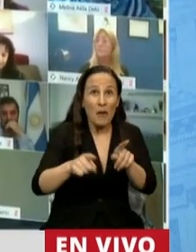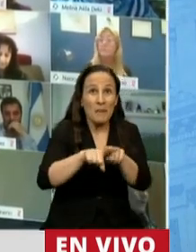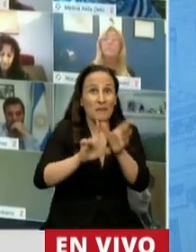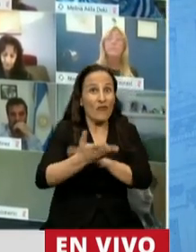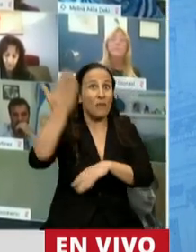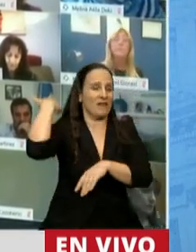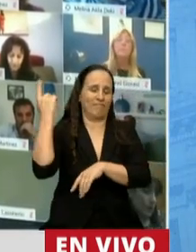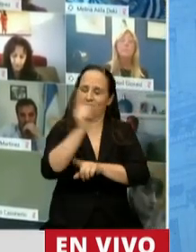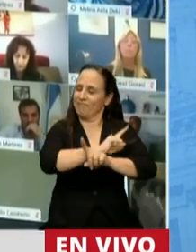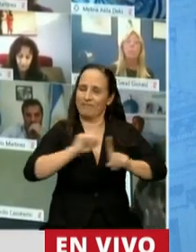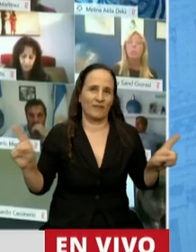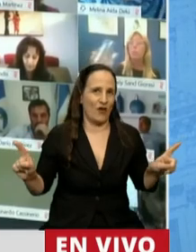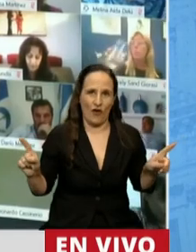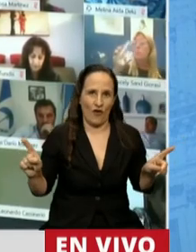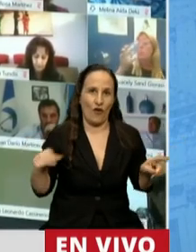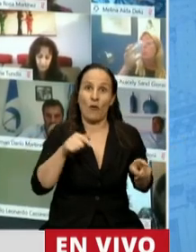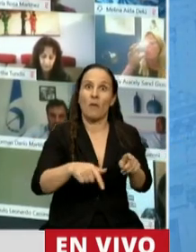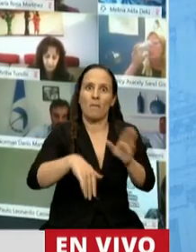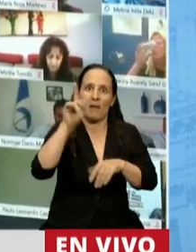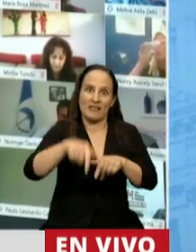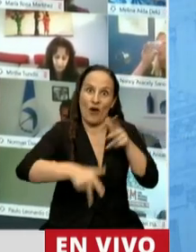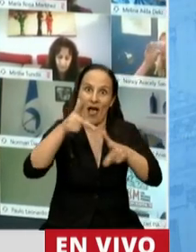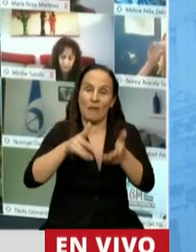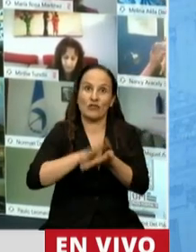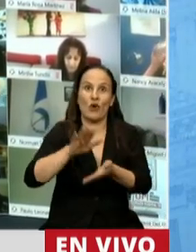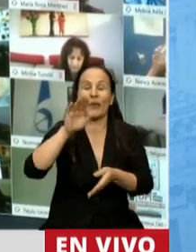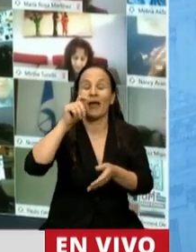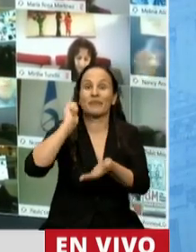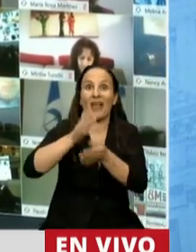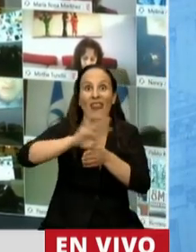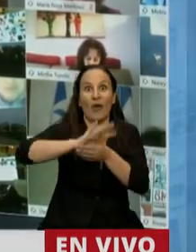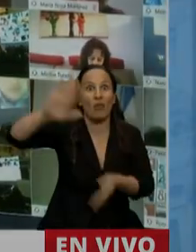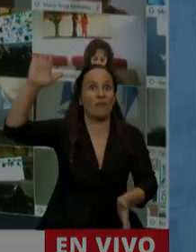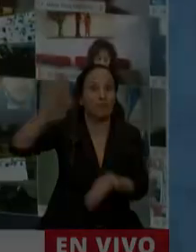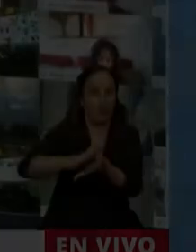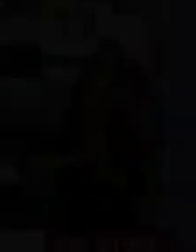Sobre todo cuando hablamos de desendeudamiento. Muchas gracias, señor presidente. Gracias, diputado.